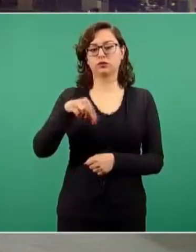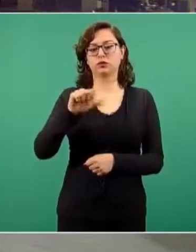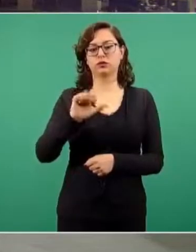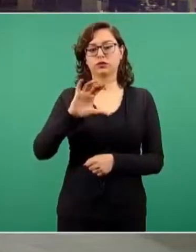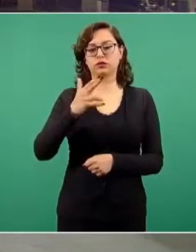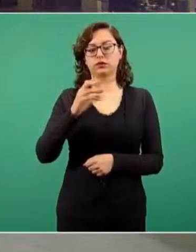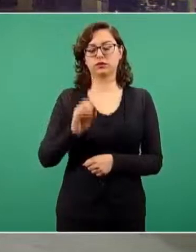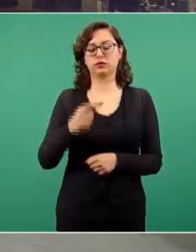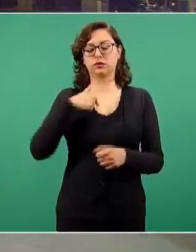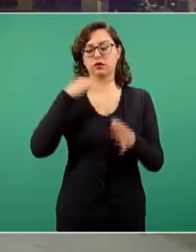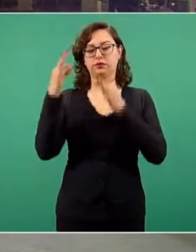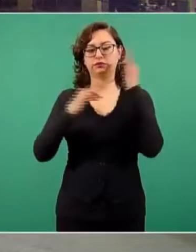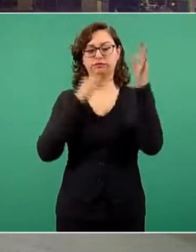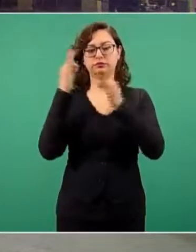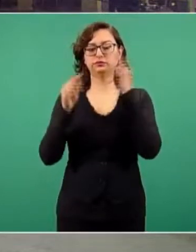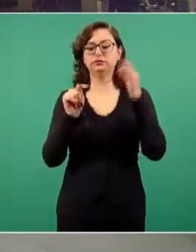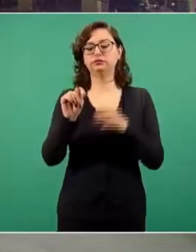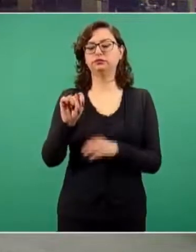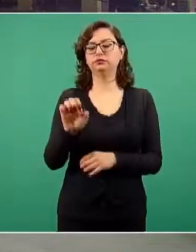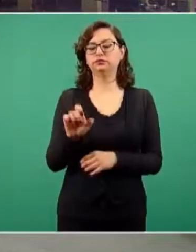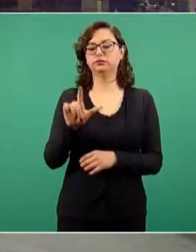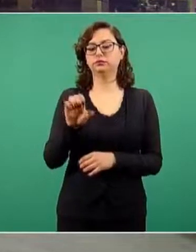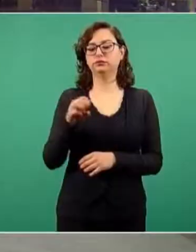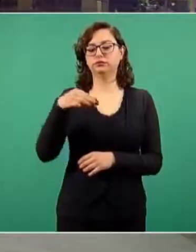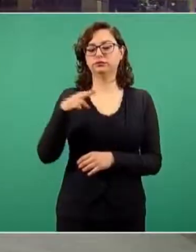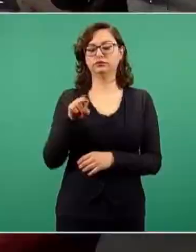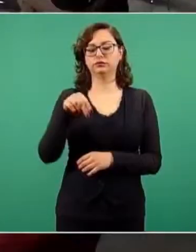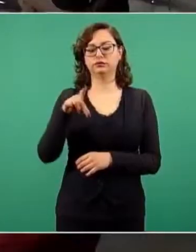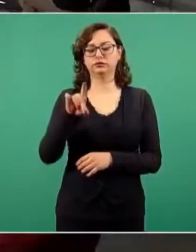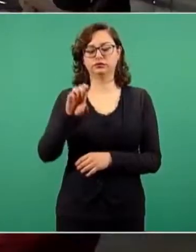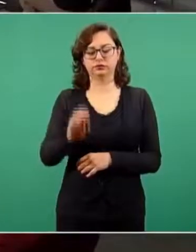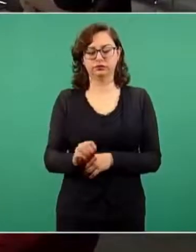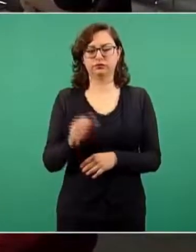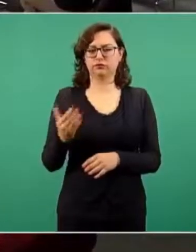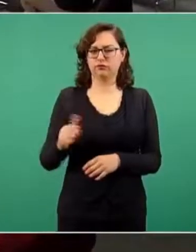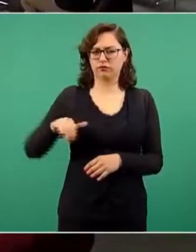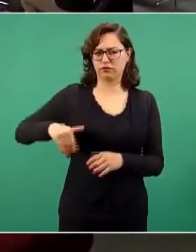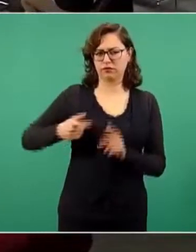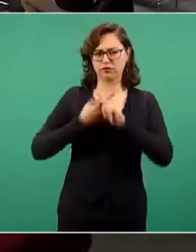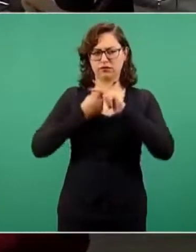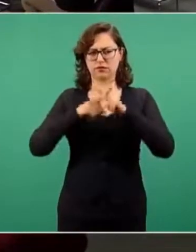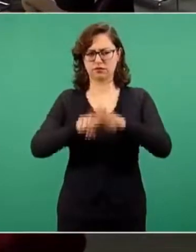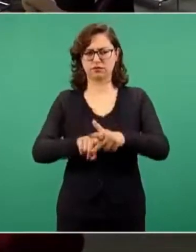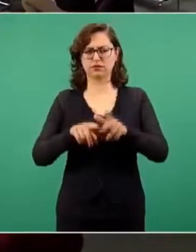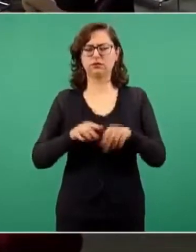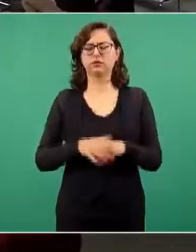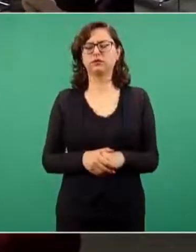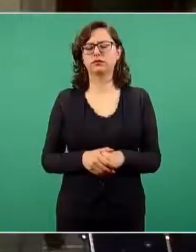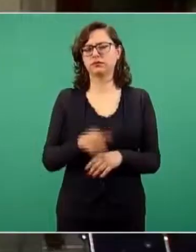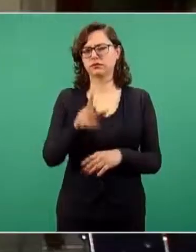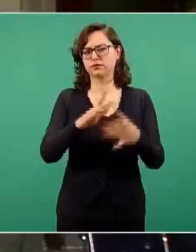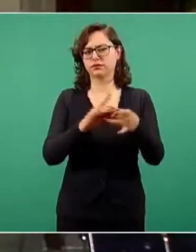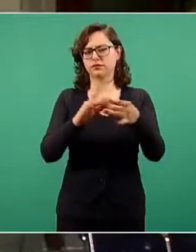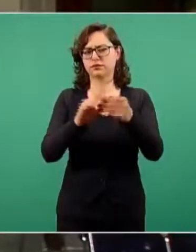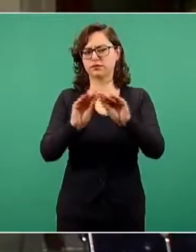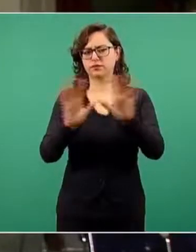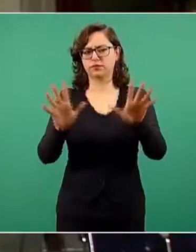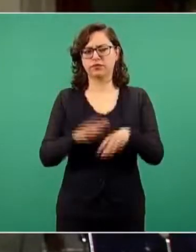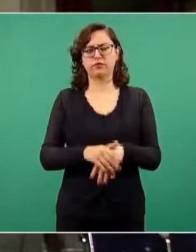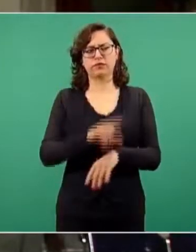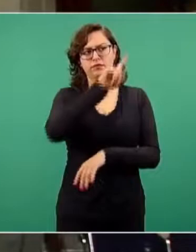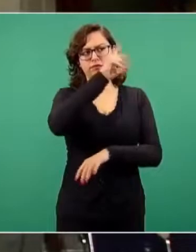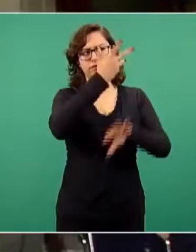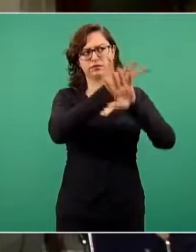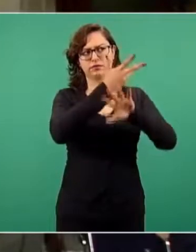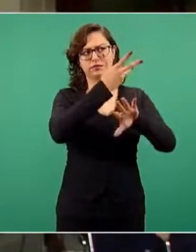A propósito de lo que decía al principio, presidenta, y sólo para aclarar, ¿usted cree que el gobierno de Estados Unidos está financiando un golpe de